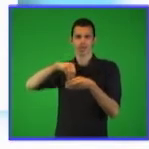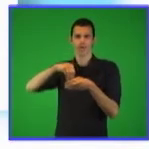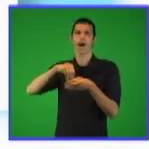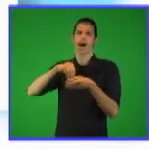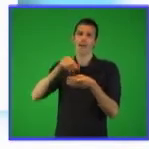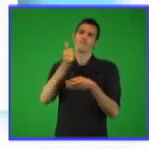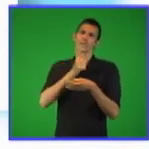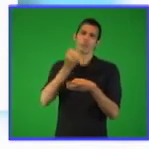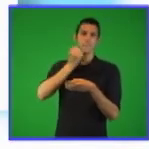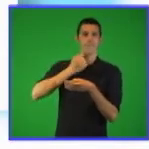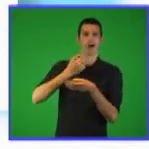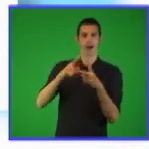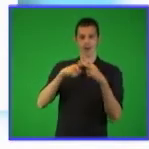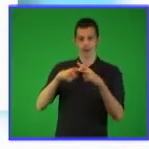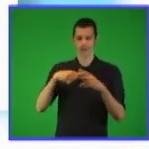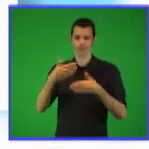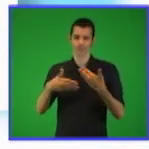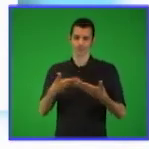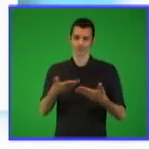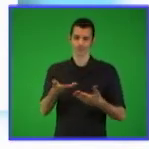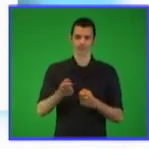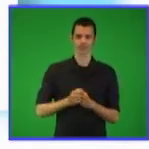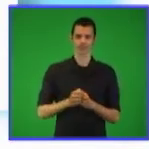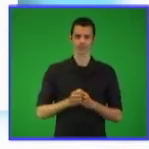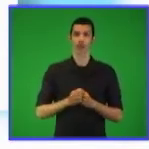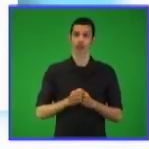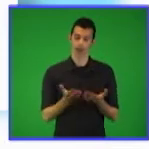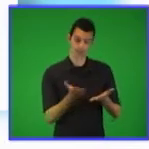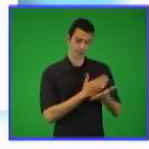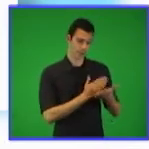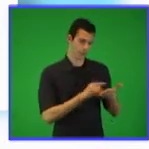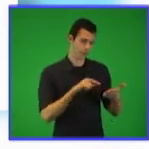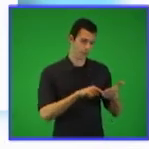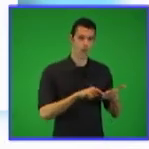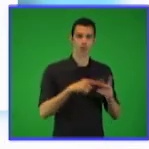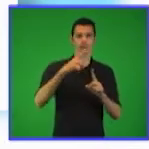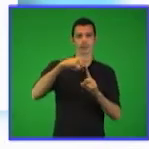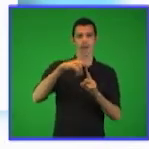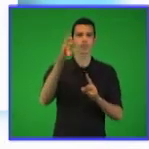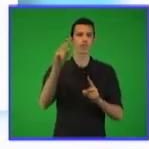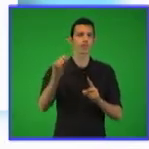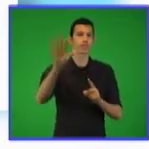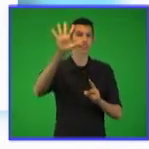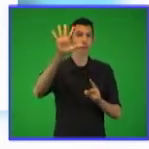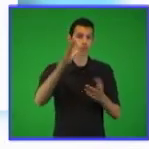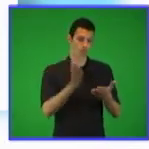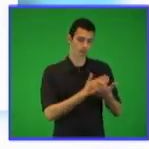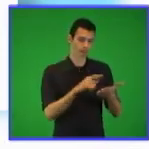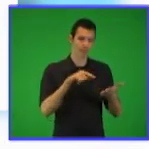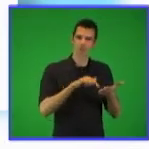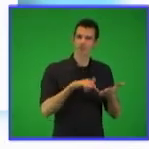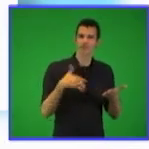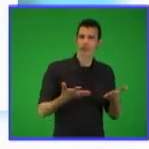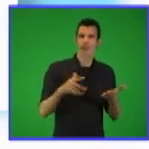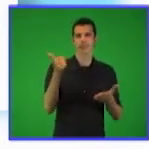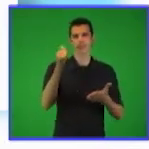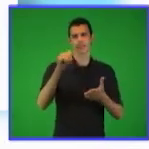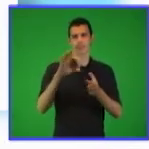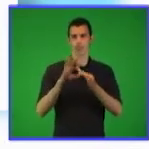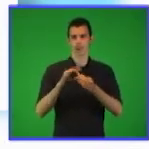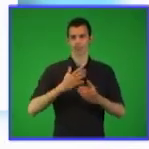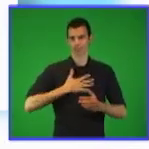para poderme orientar en la ejecución de la vía de solución que estamos asumiendo.